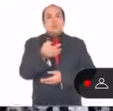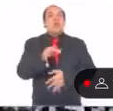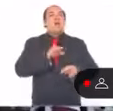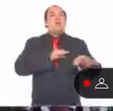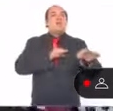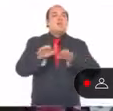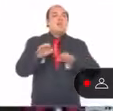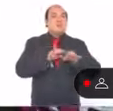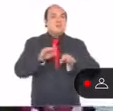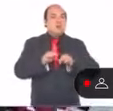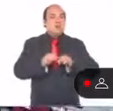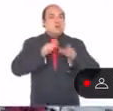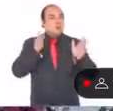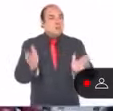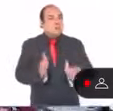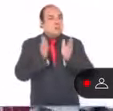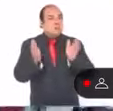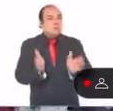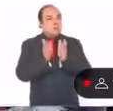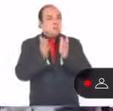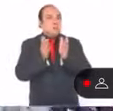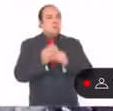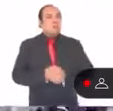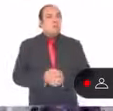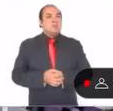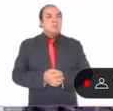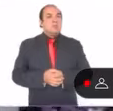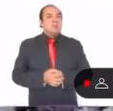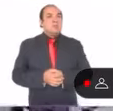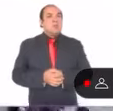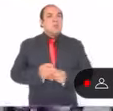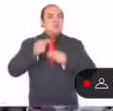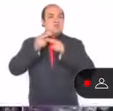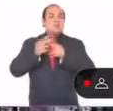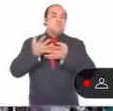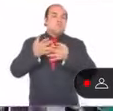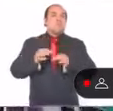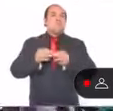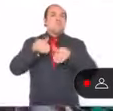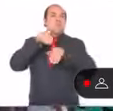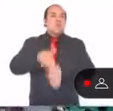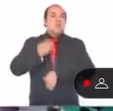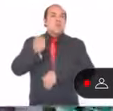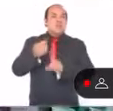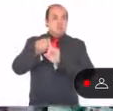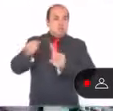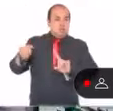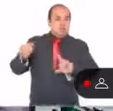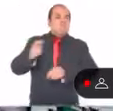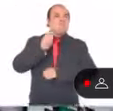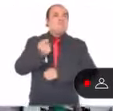acciones que hemos impulsado en cumplimiento de dicho precepto, garantizar que las unidades